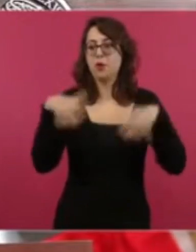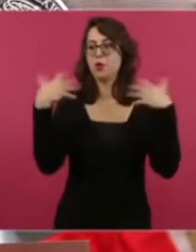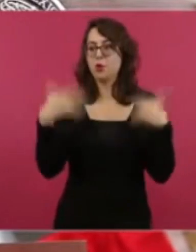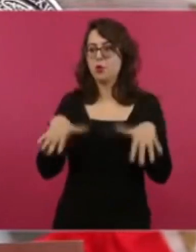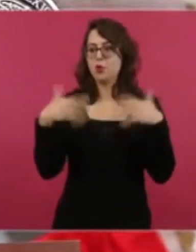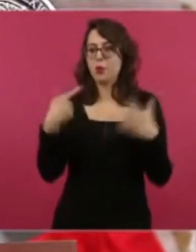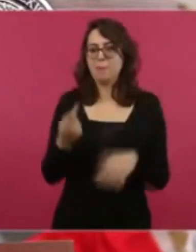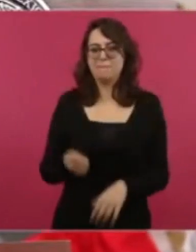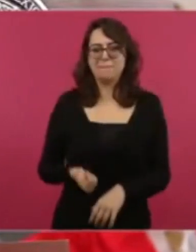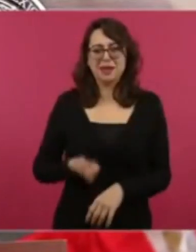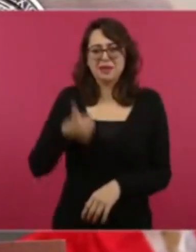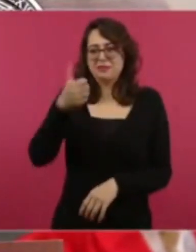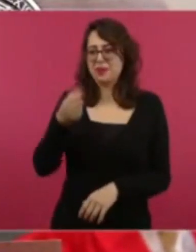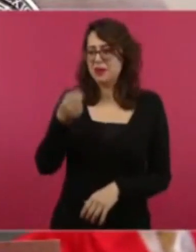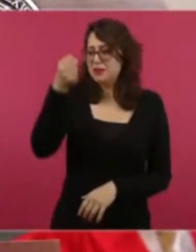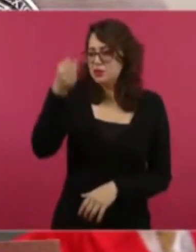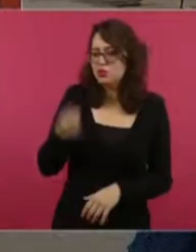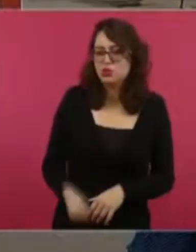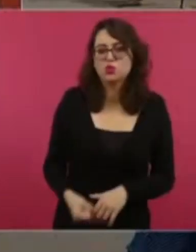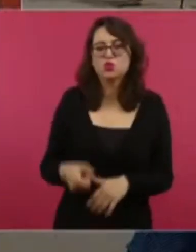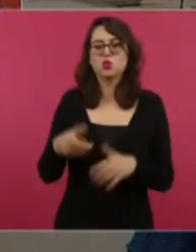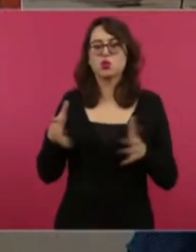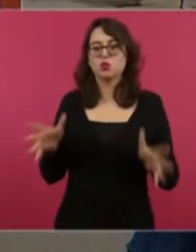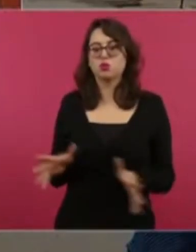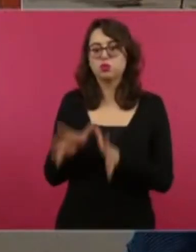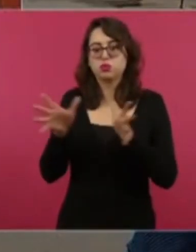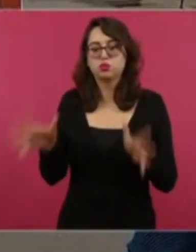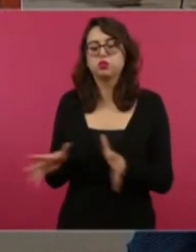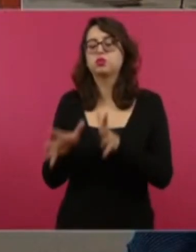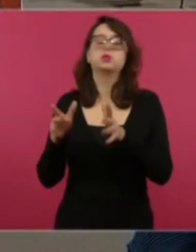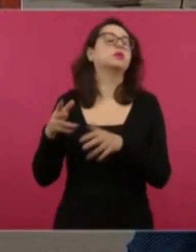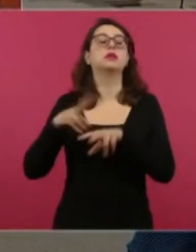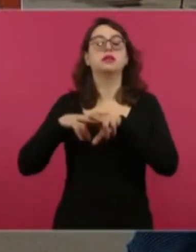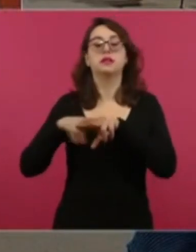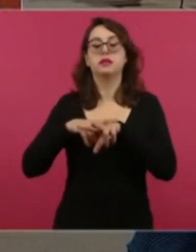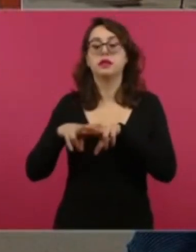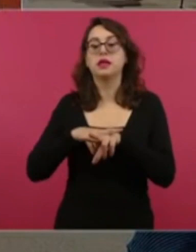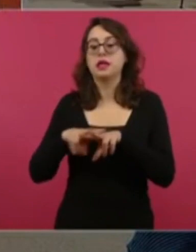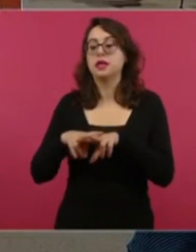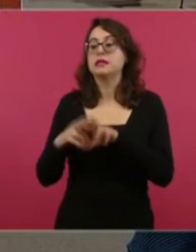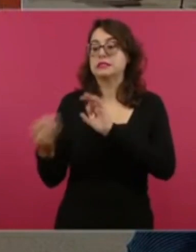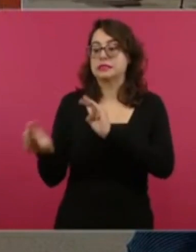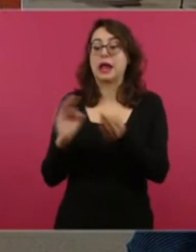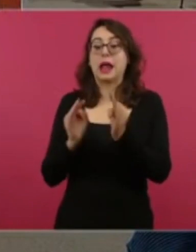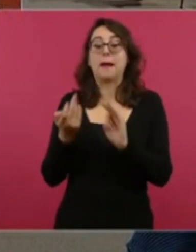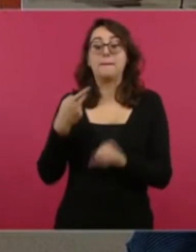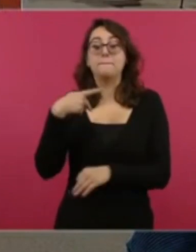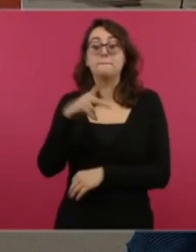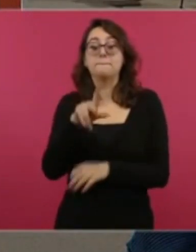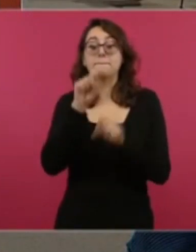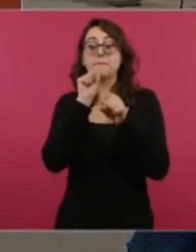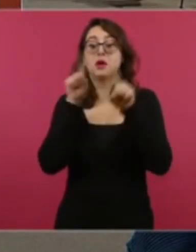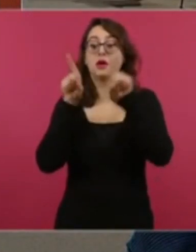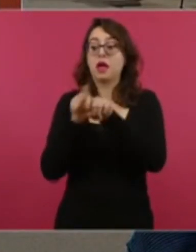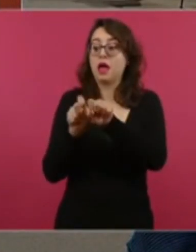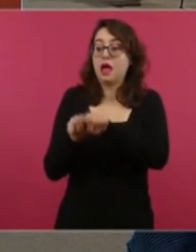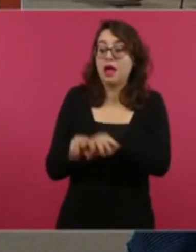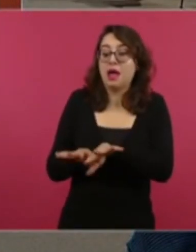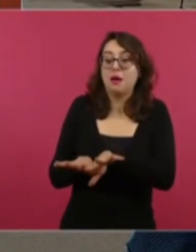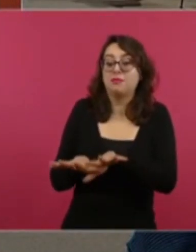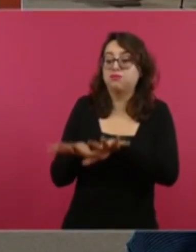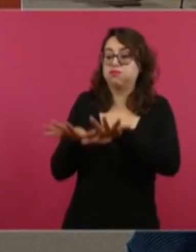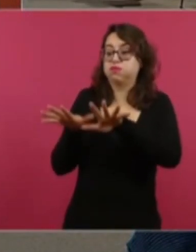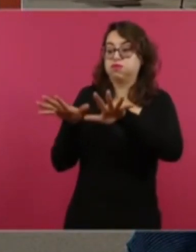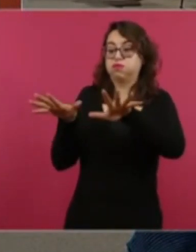aquellos lugares por donde pasará, sino que las vías de la transformación son tan, pero tan grandes que su zona de